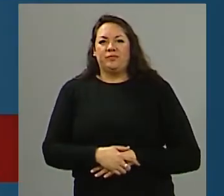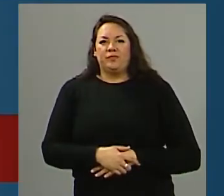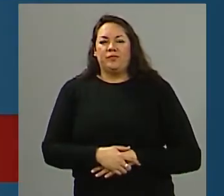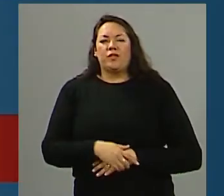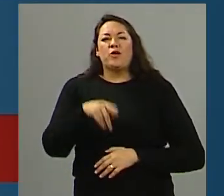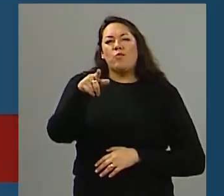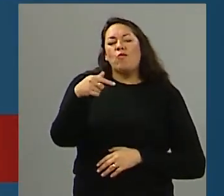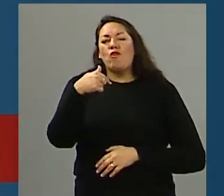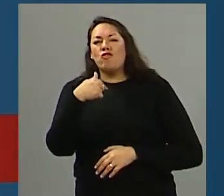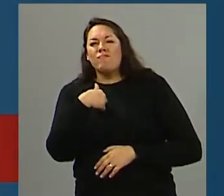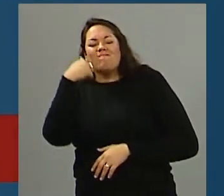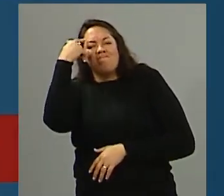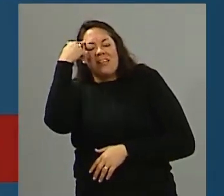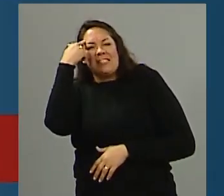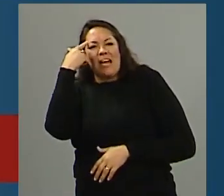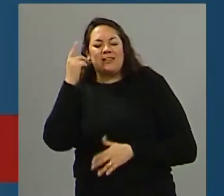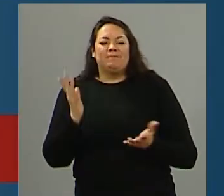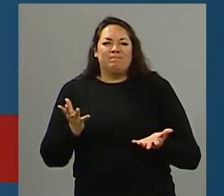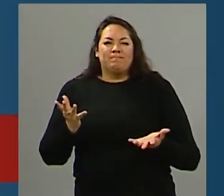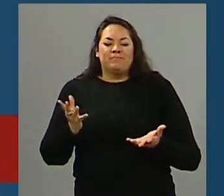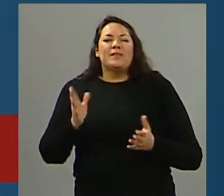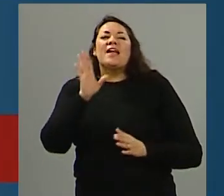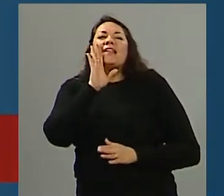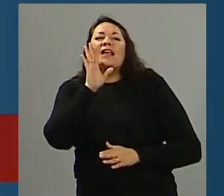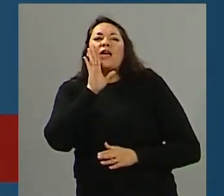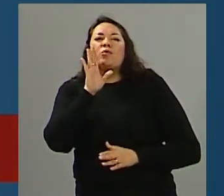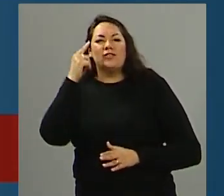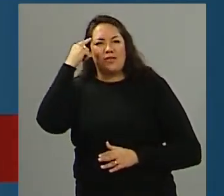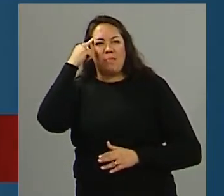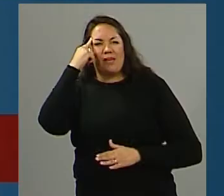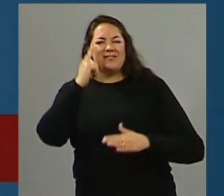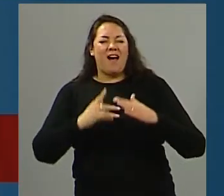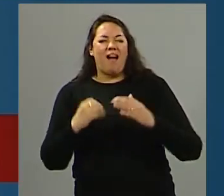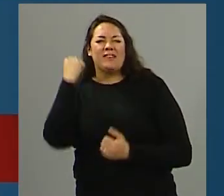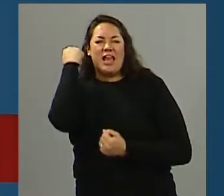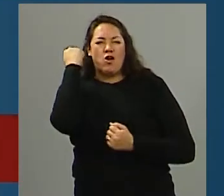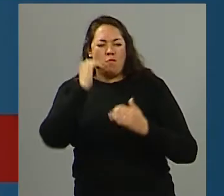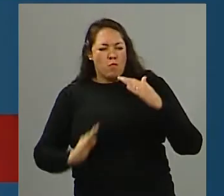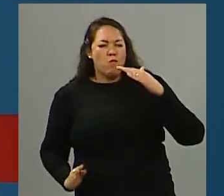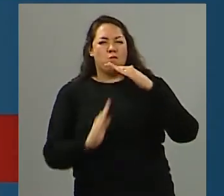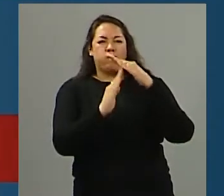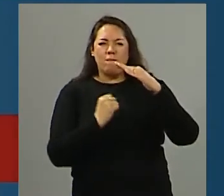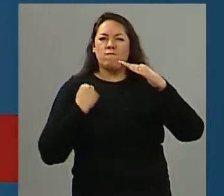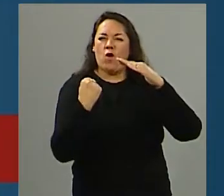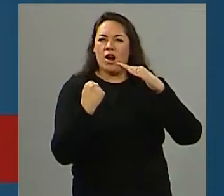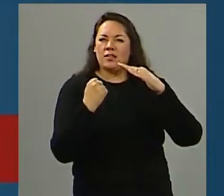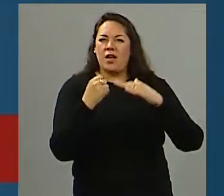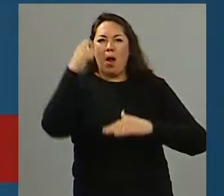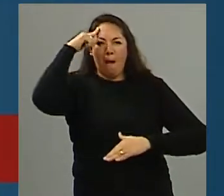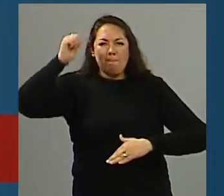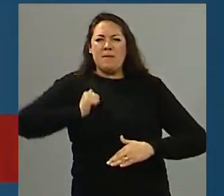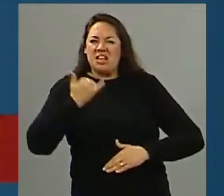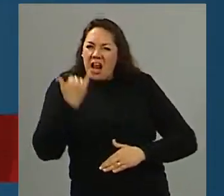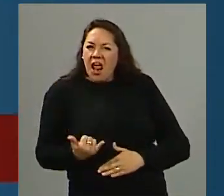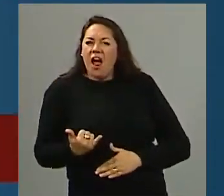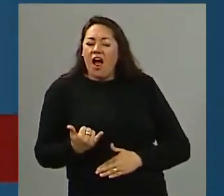tiene que ver un poco con la concepción de que Estados Unidos es una gran potencia económica, militar, como sucede con otras